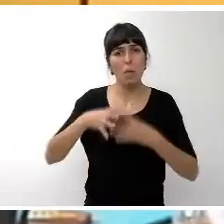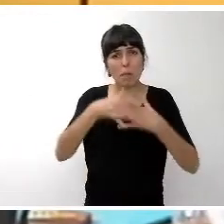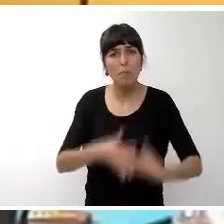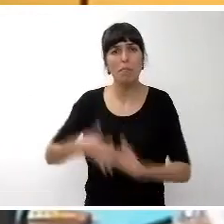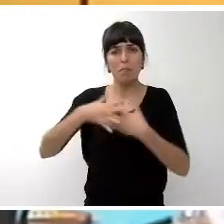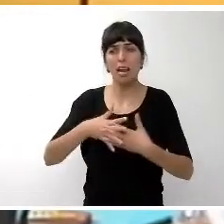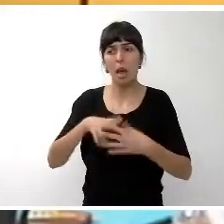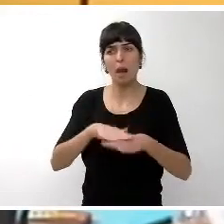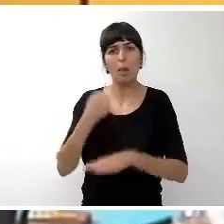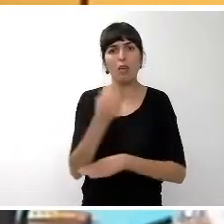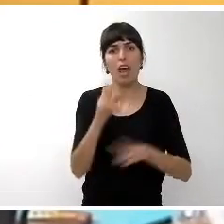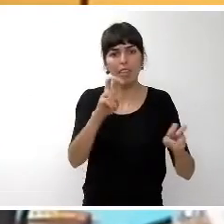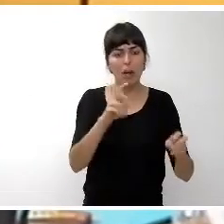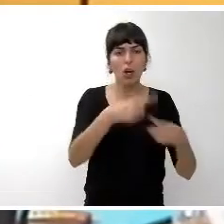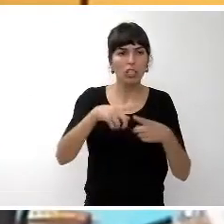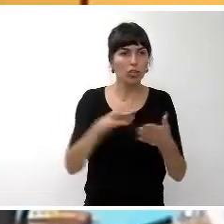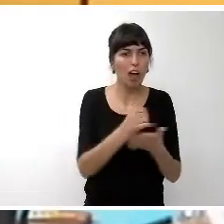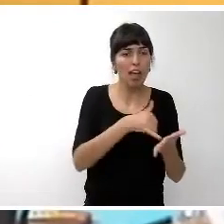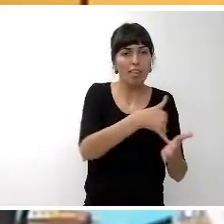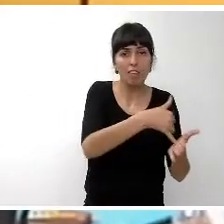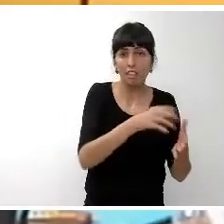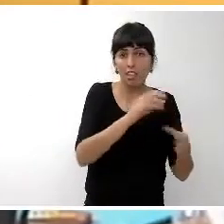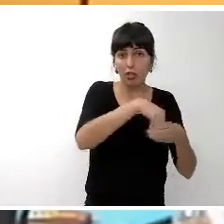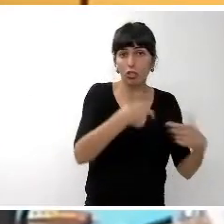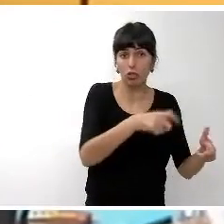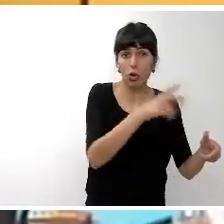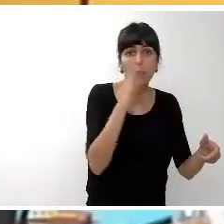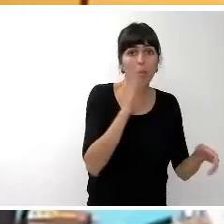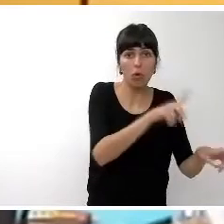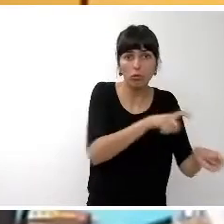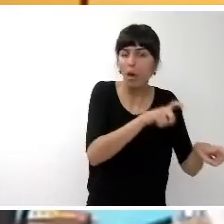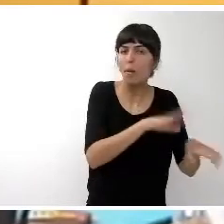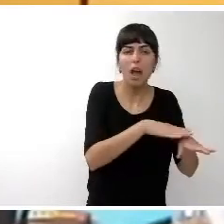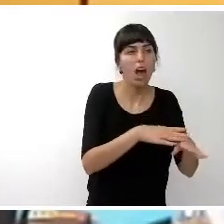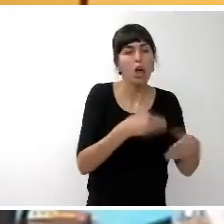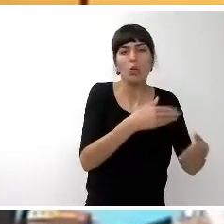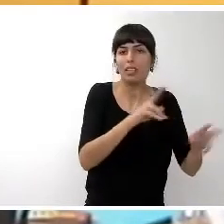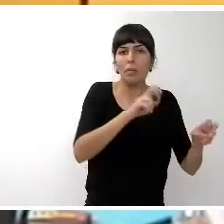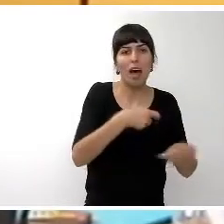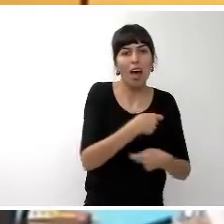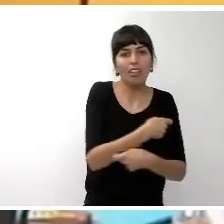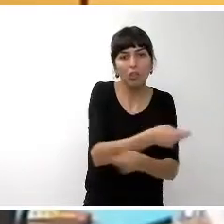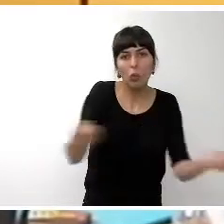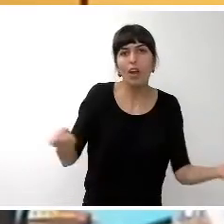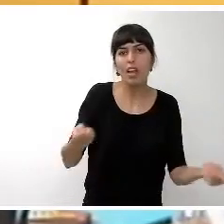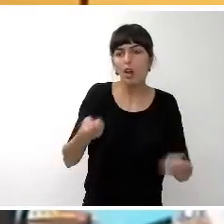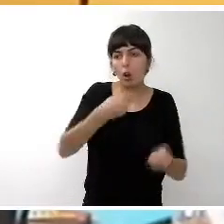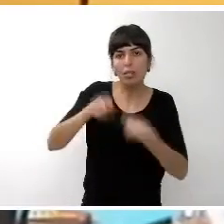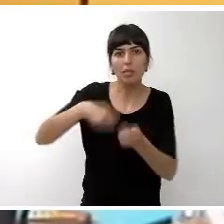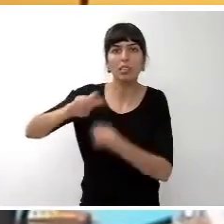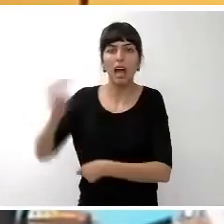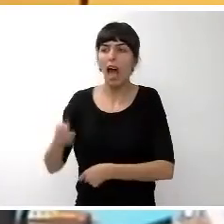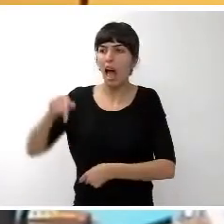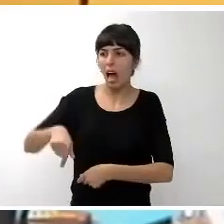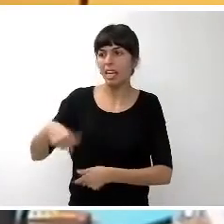deficitarios, hacerlos crecer, distribuir, comercializar. Aquí se nos ha pedido mil veces que salgamos de